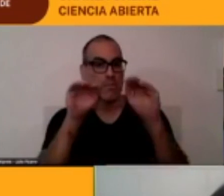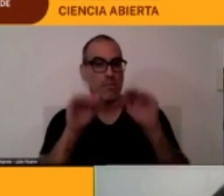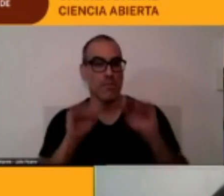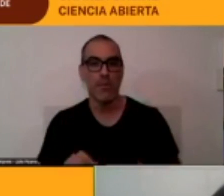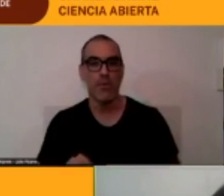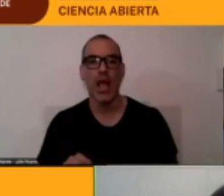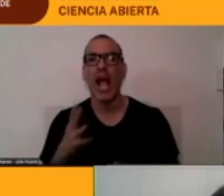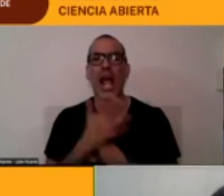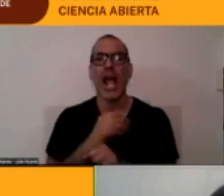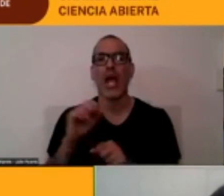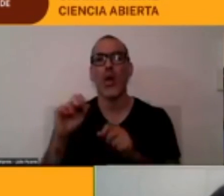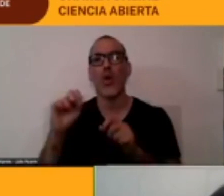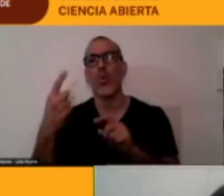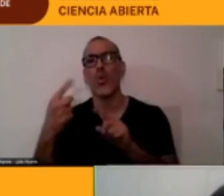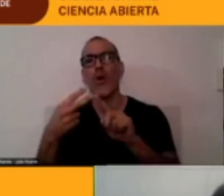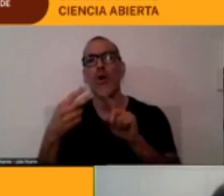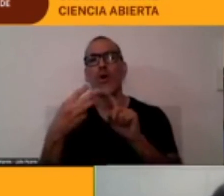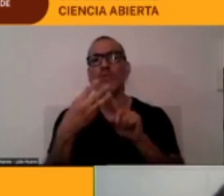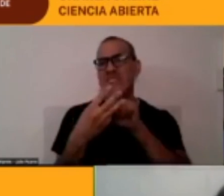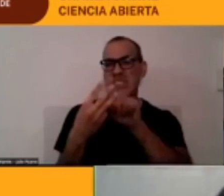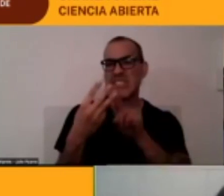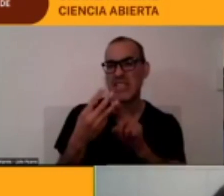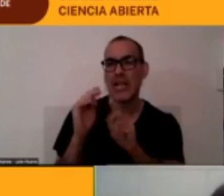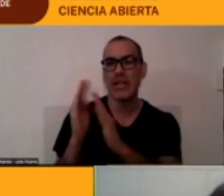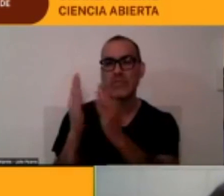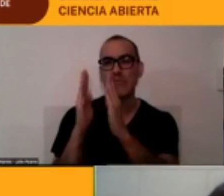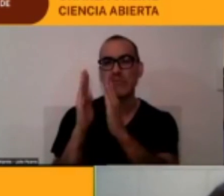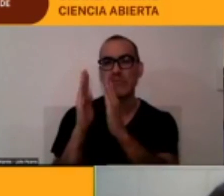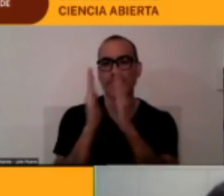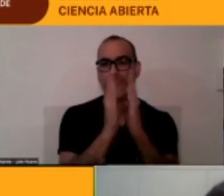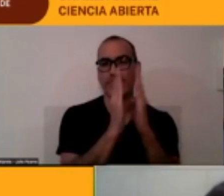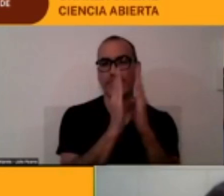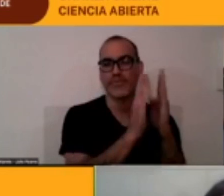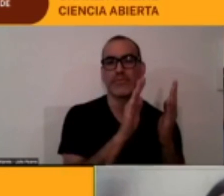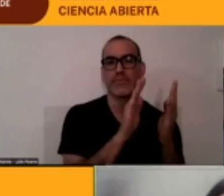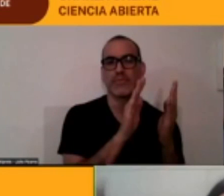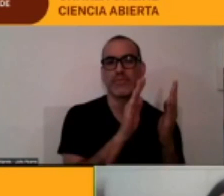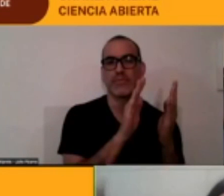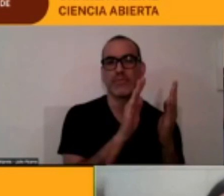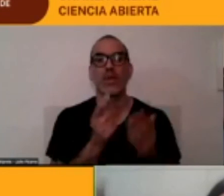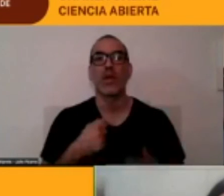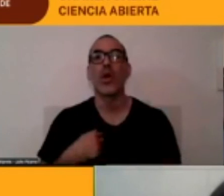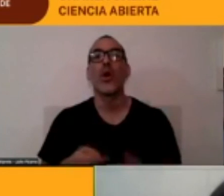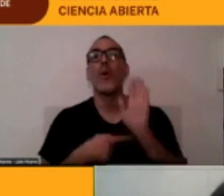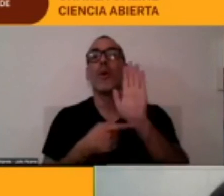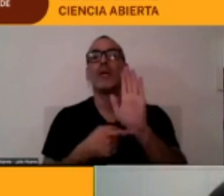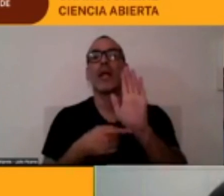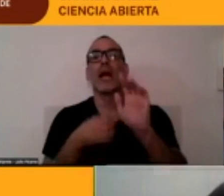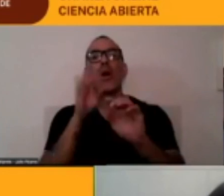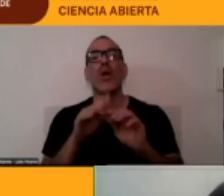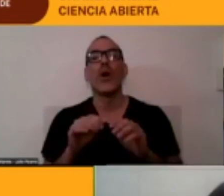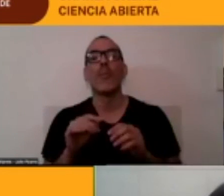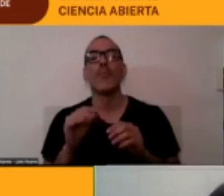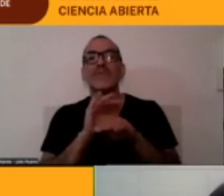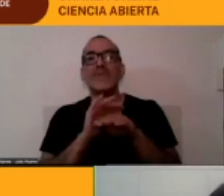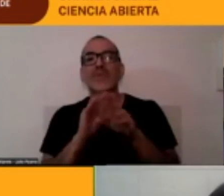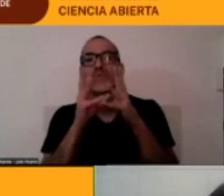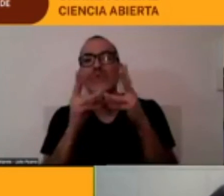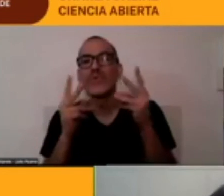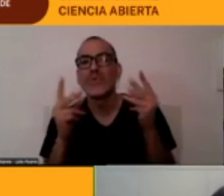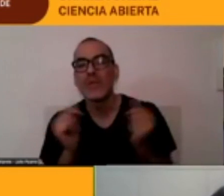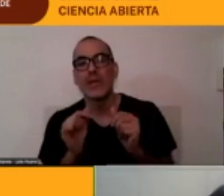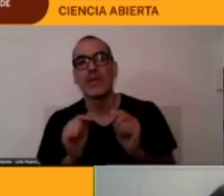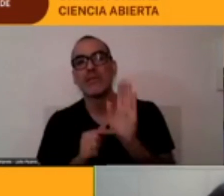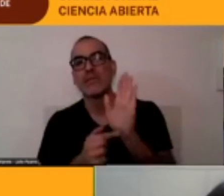hay mucho que yo solo estoy mostrando la punta del iceberg pero invito a todos a seguir explorando este